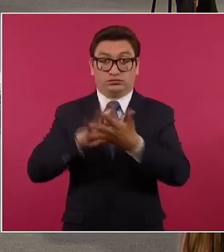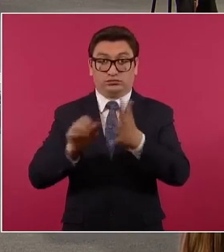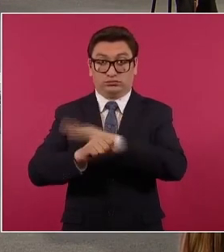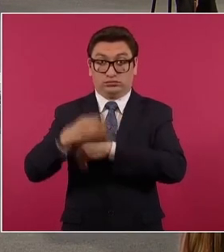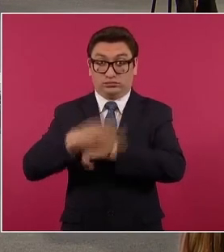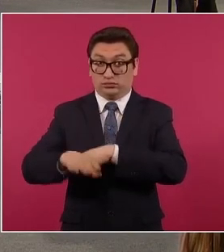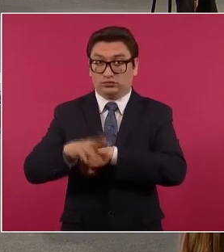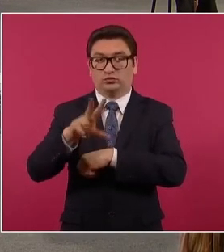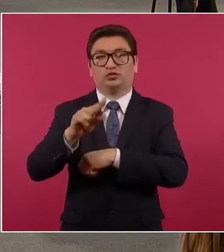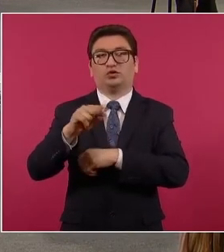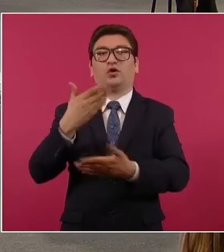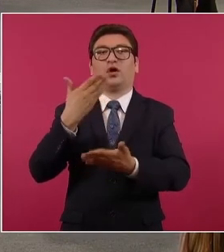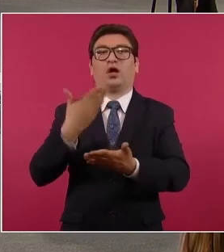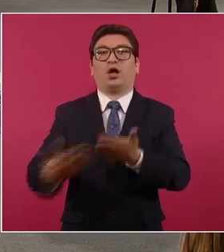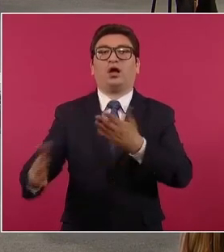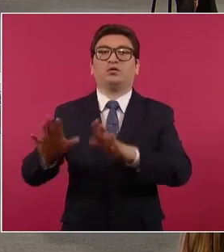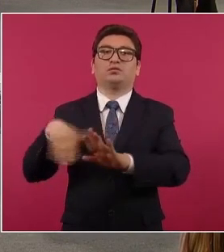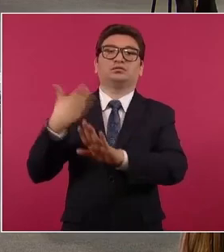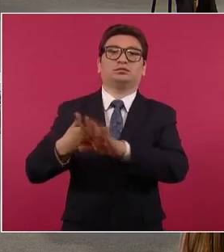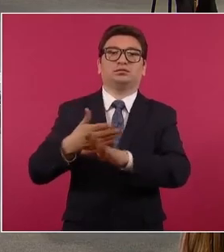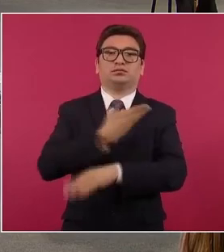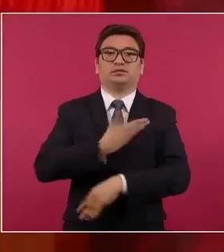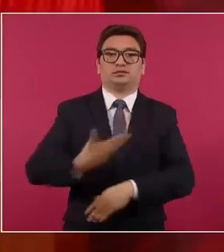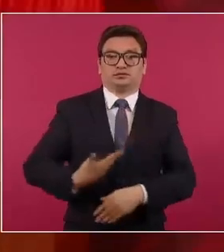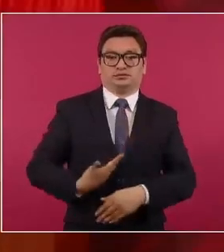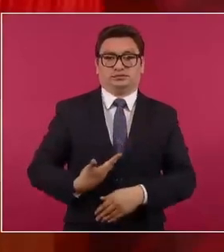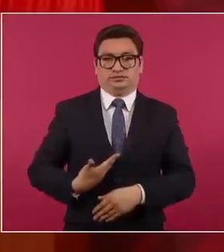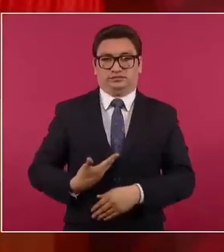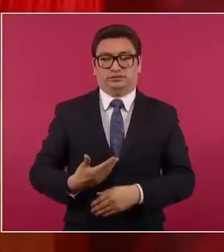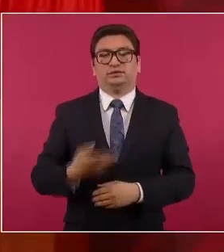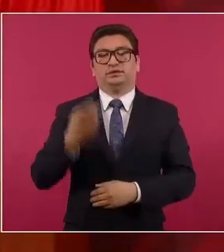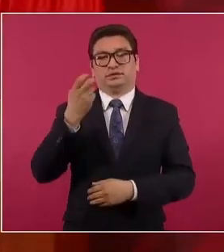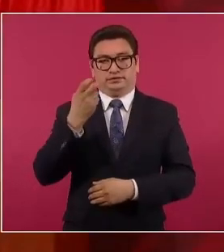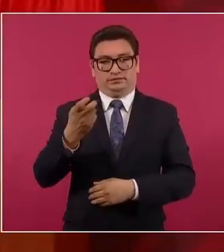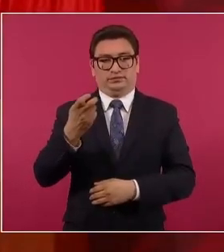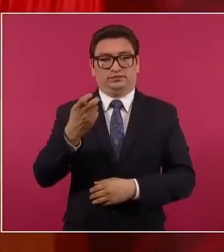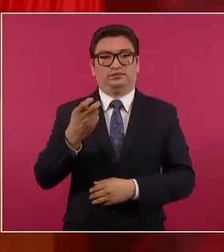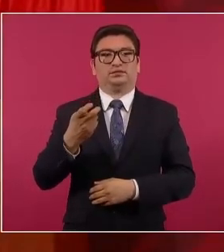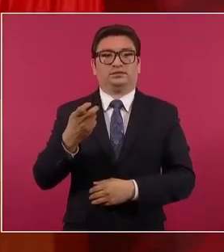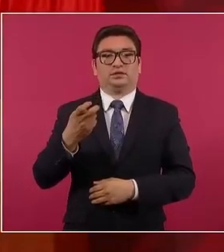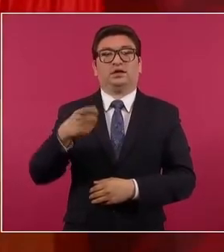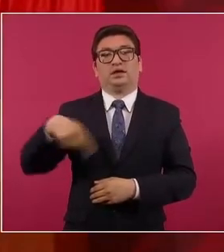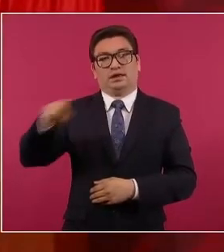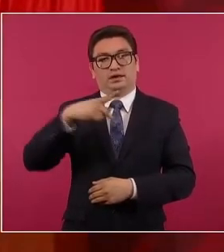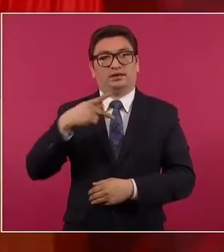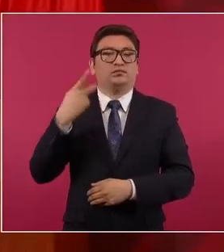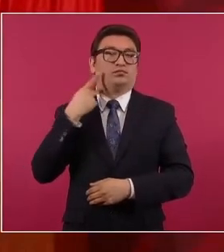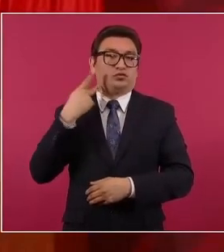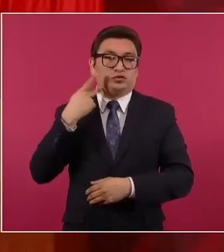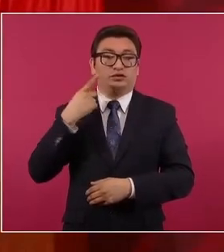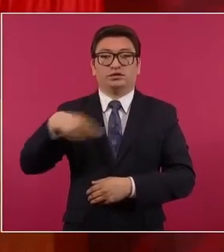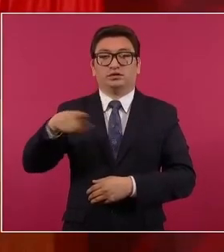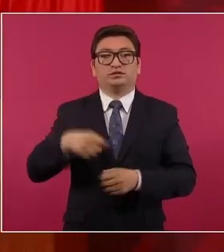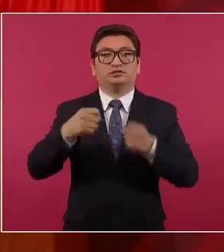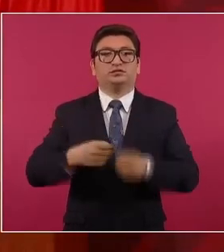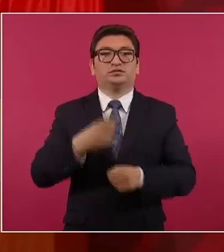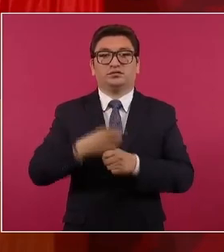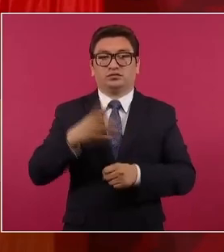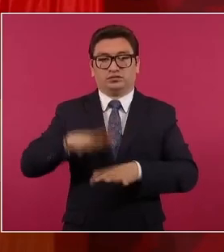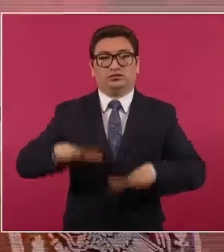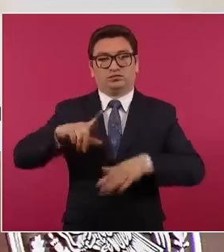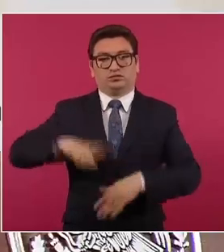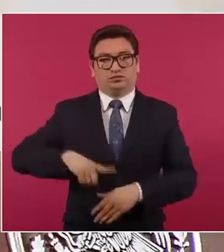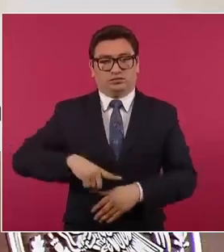es el presidente de la República y es la postura y la política de seguridad del actual gobierno.